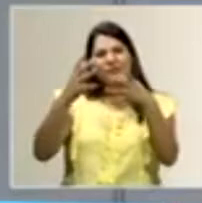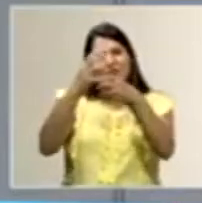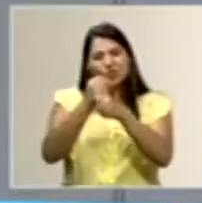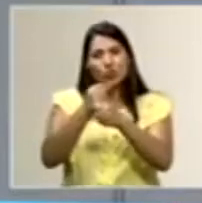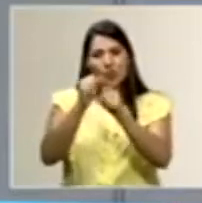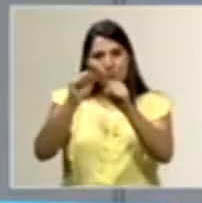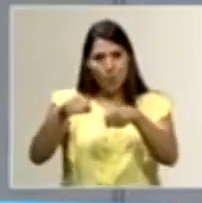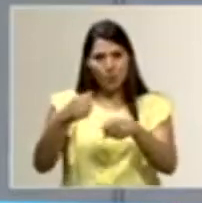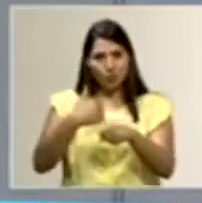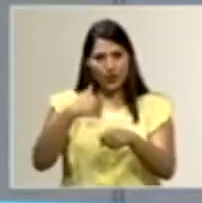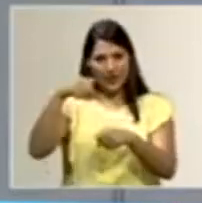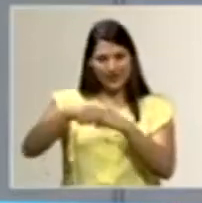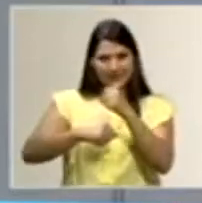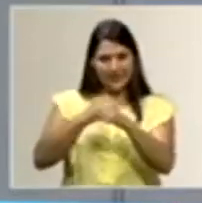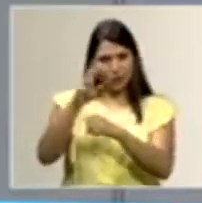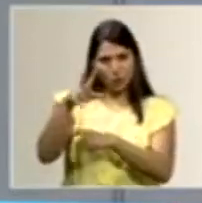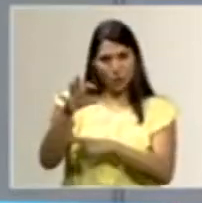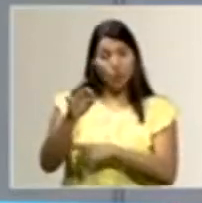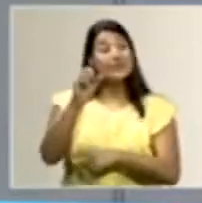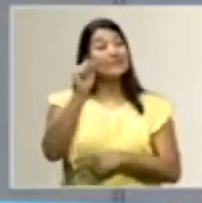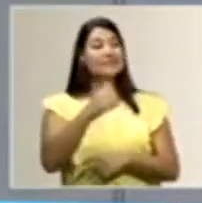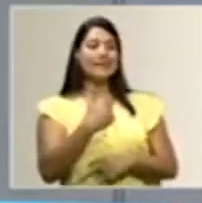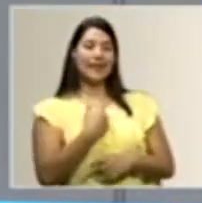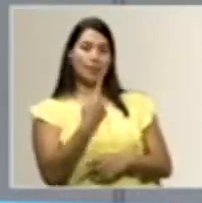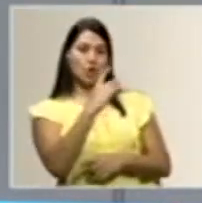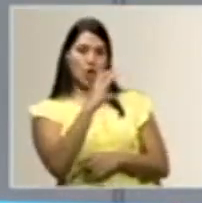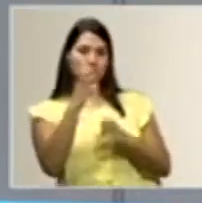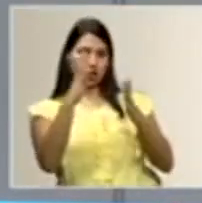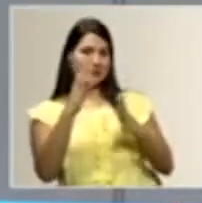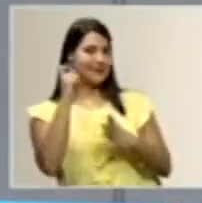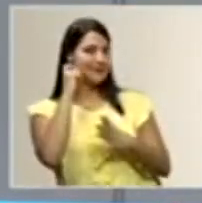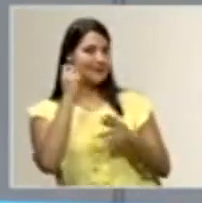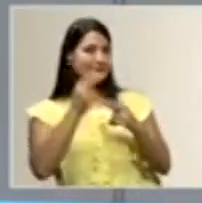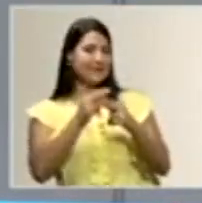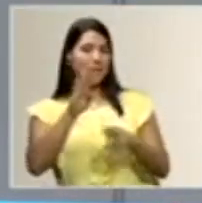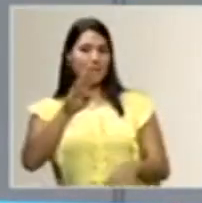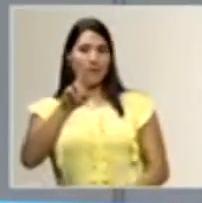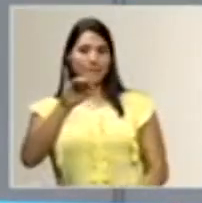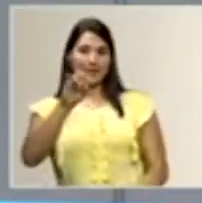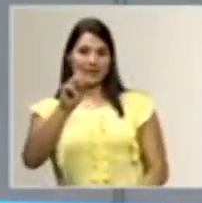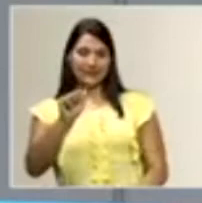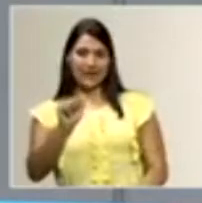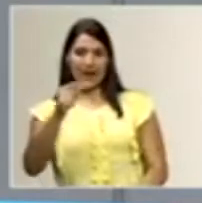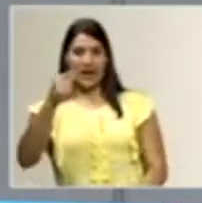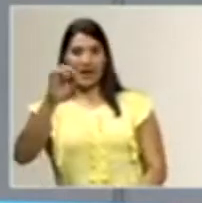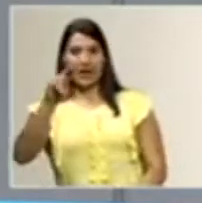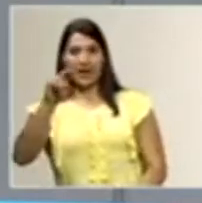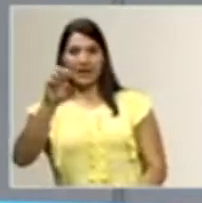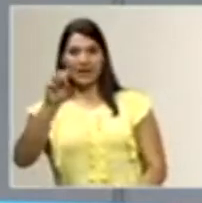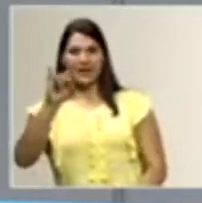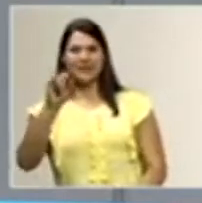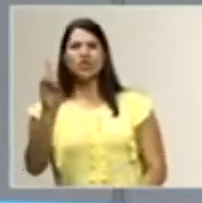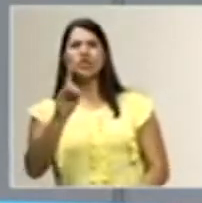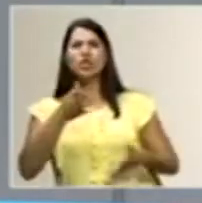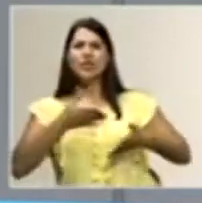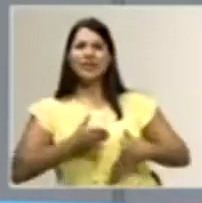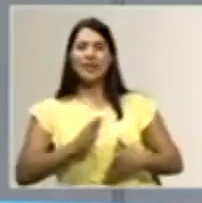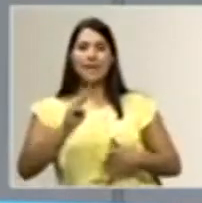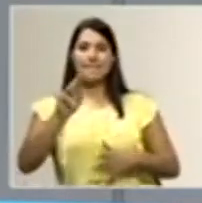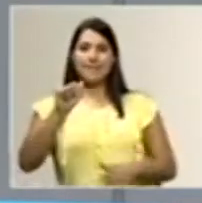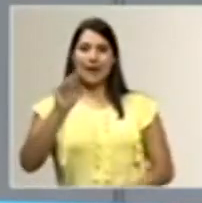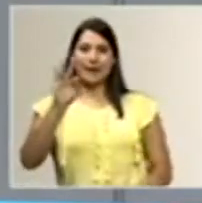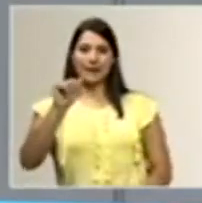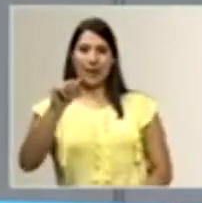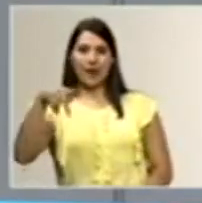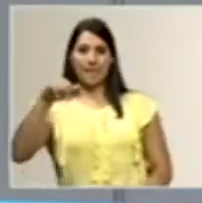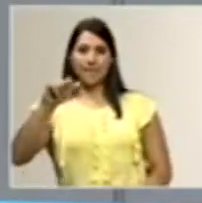es correcto. Bueno, tenemos a una tica, ¿verdad?, representándonos en la liga profesional, Brisa Genesis, Oriunda de Matapalo, se fue a ir a Hawái y tiene